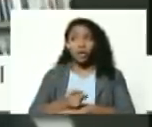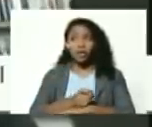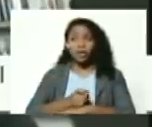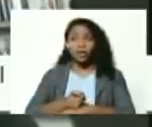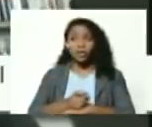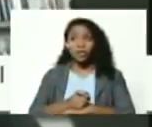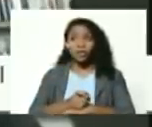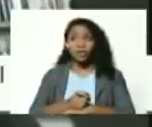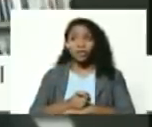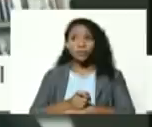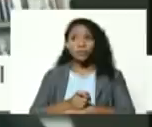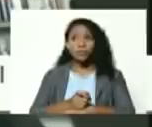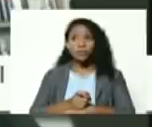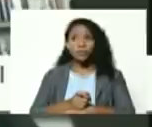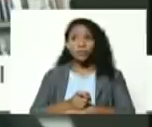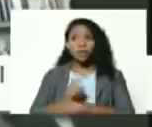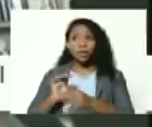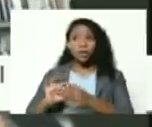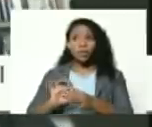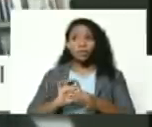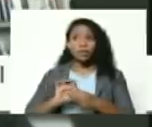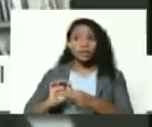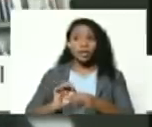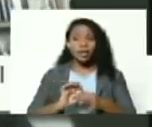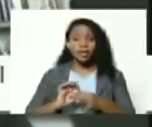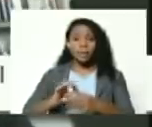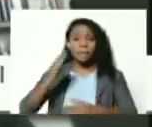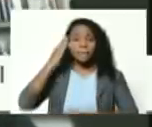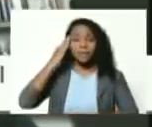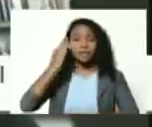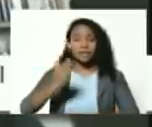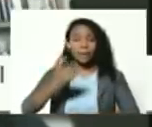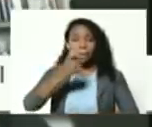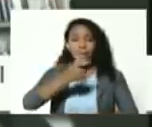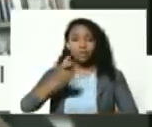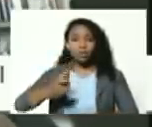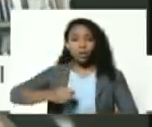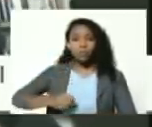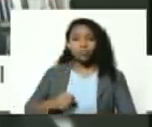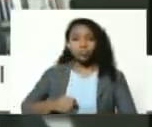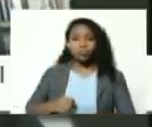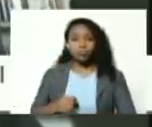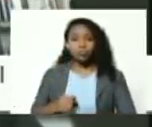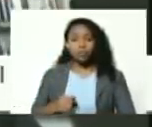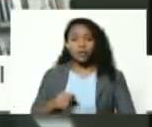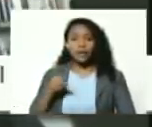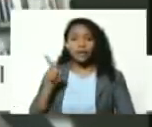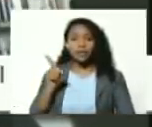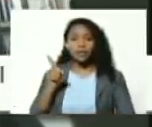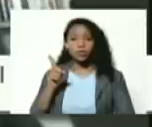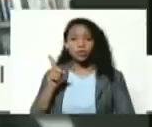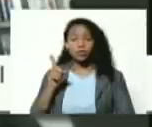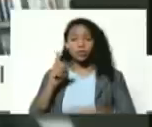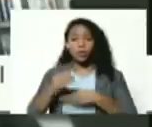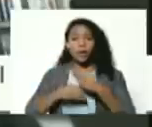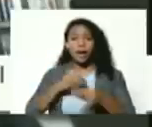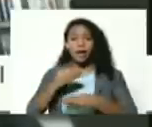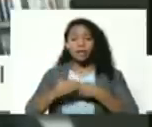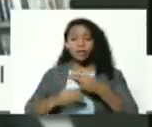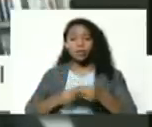la unión cívico militar las venezolanas venezolanos